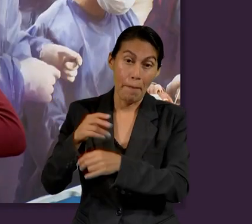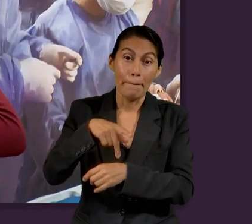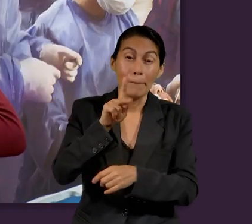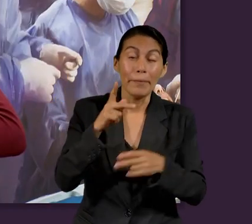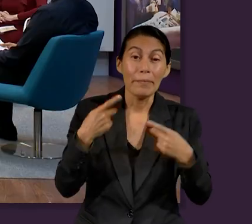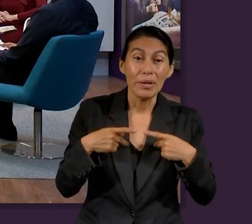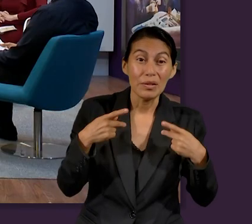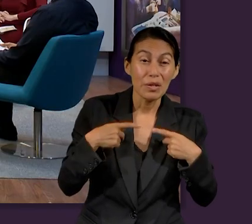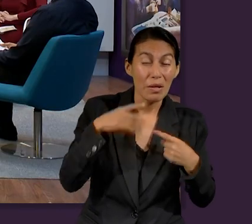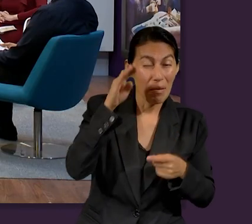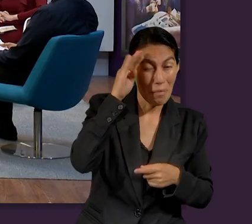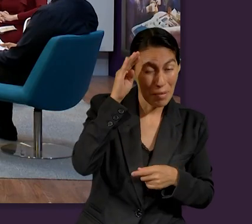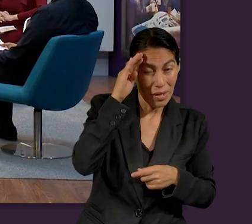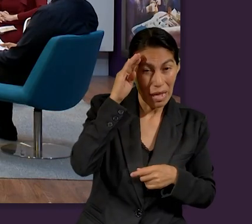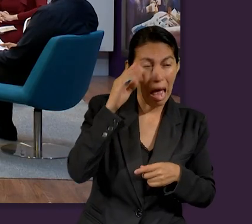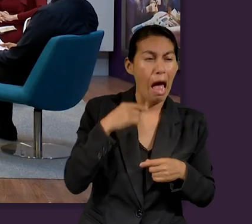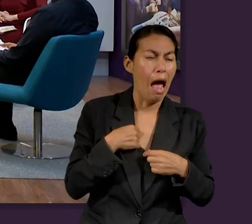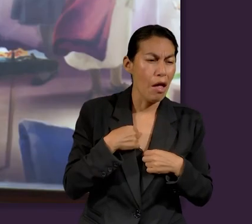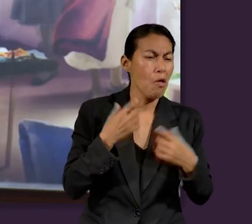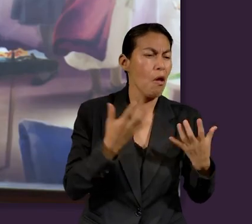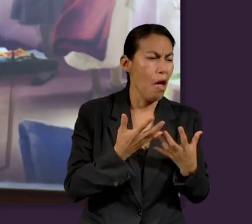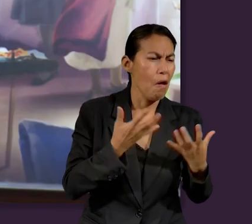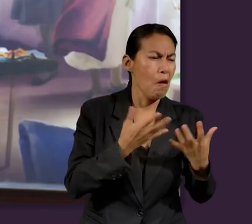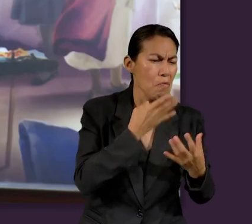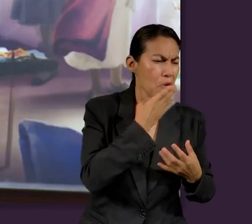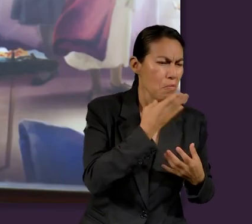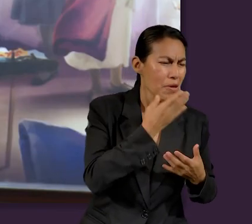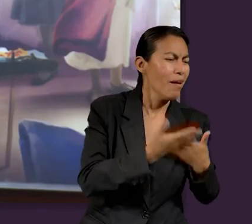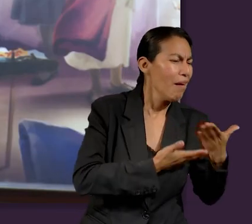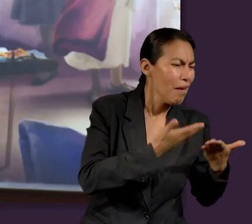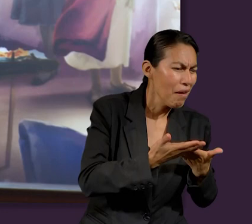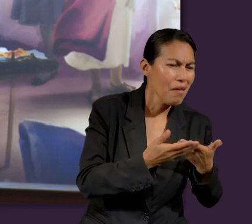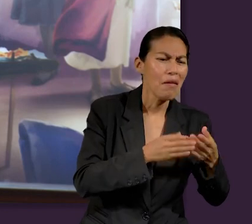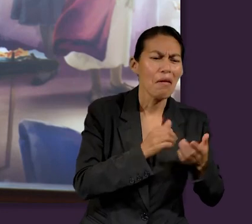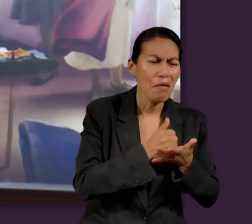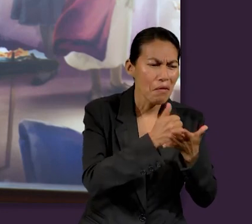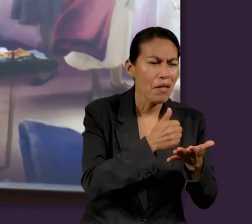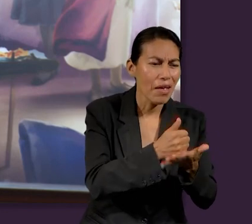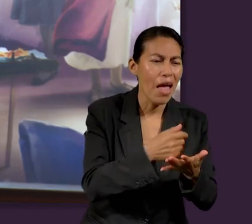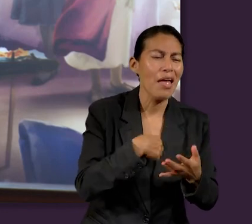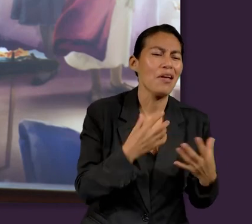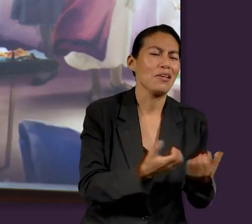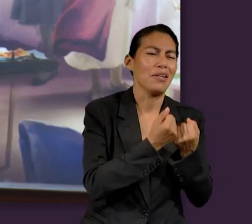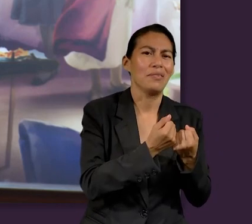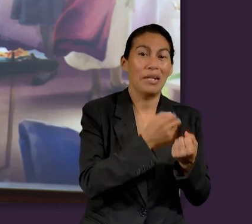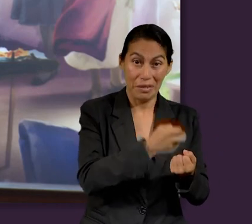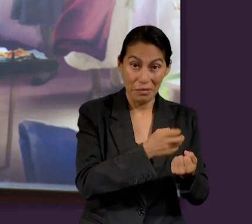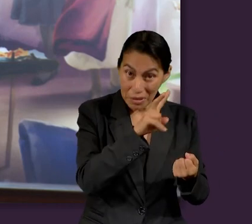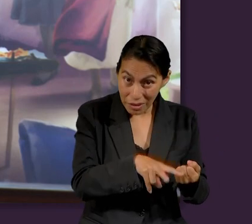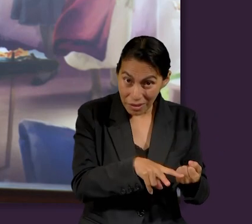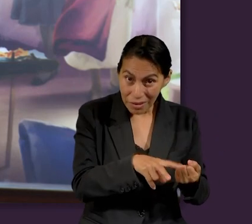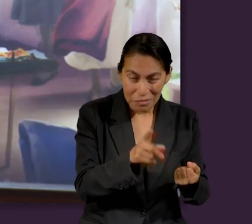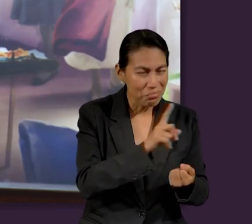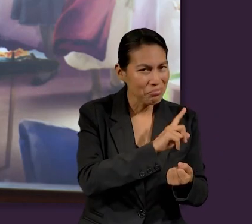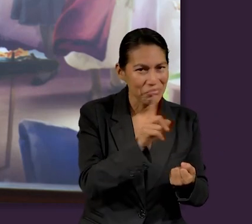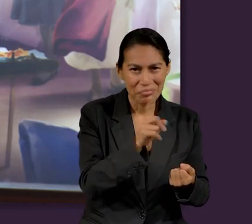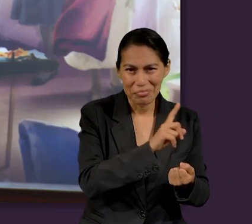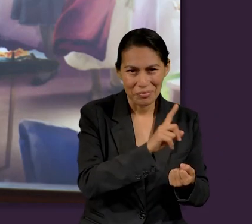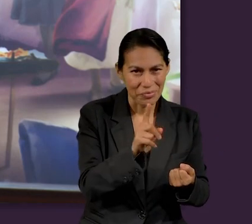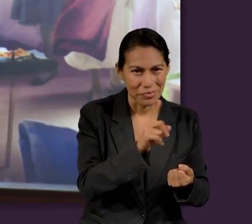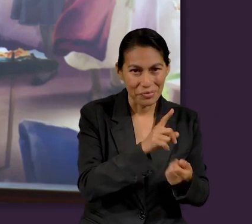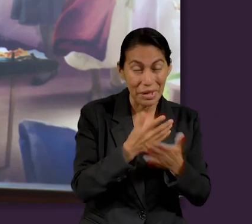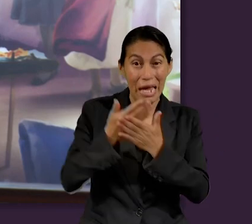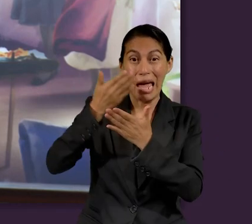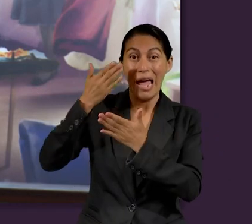haciendo algo van a alcanzar lo que es la salvación, cuando no es así. Porque